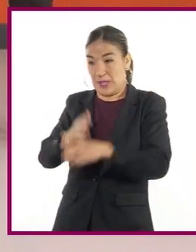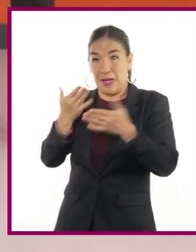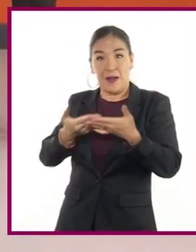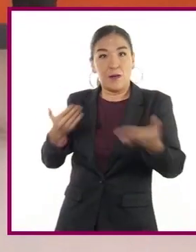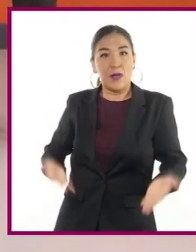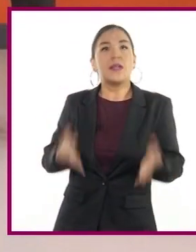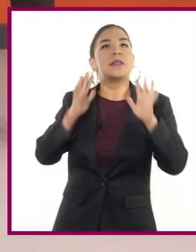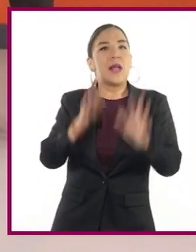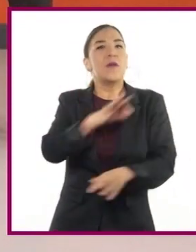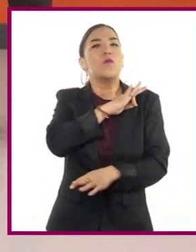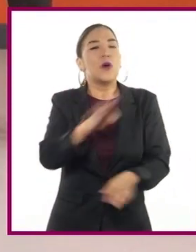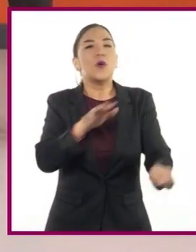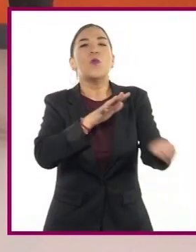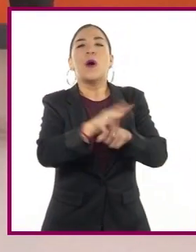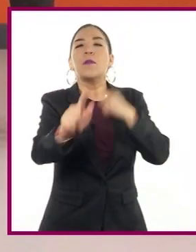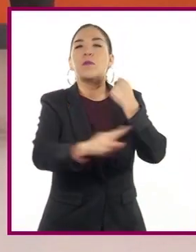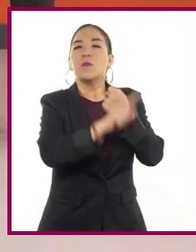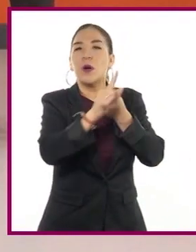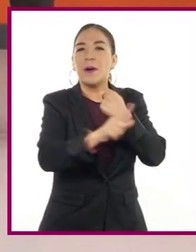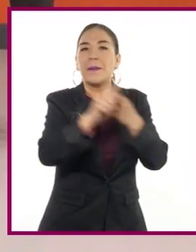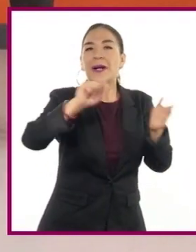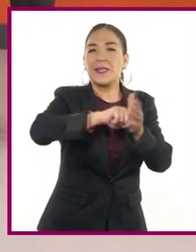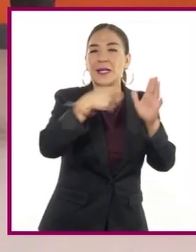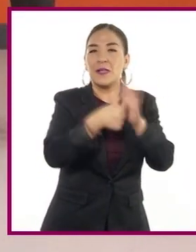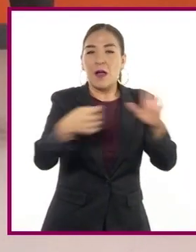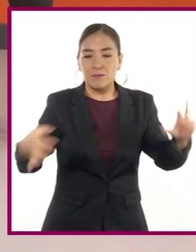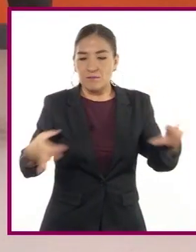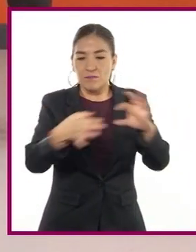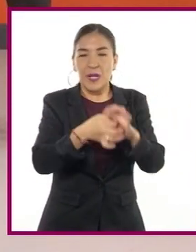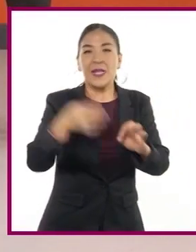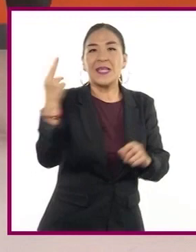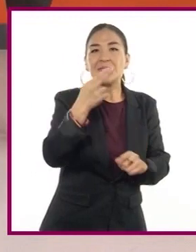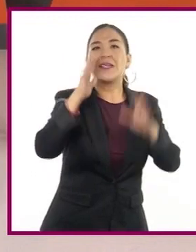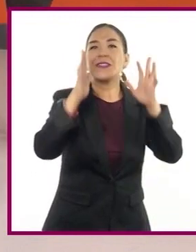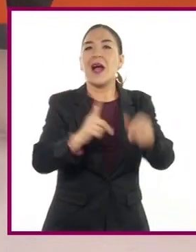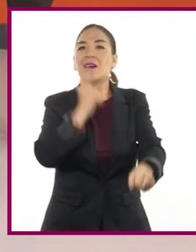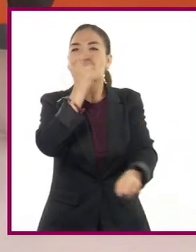algunos problemas técnicos relacionados con la necesidad de identificar.